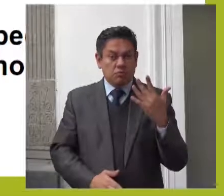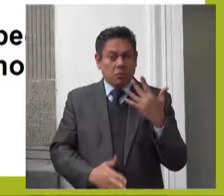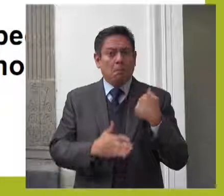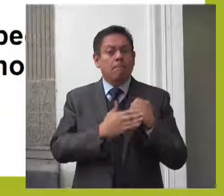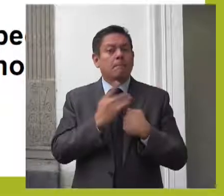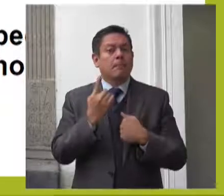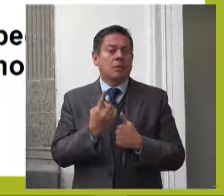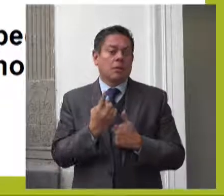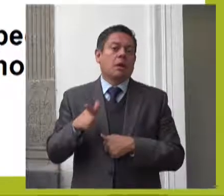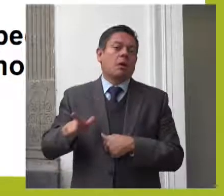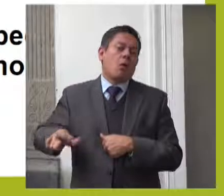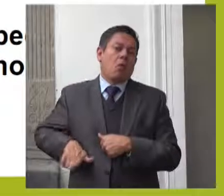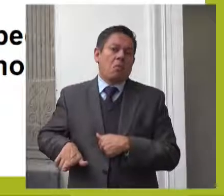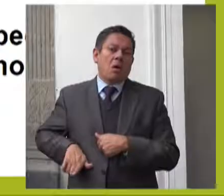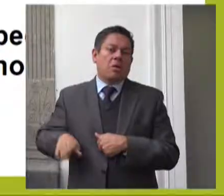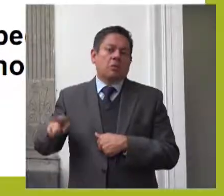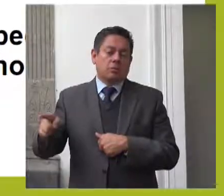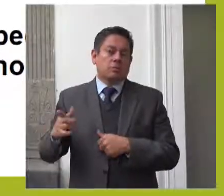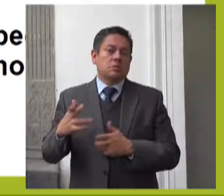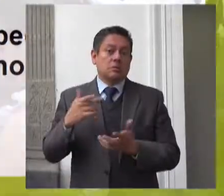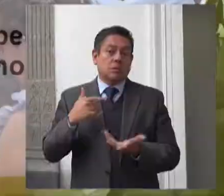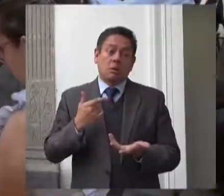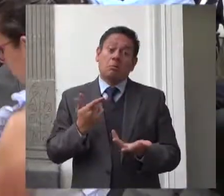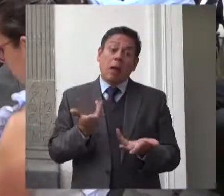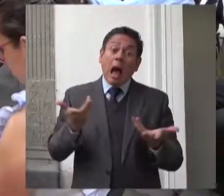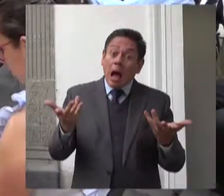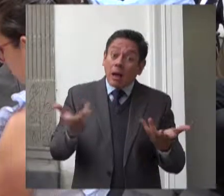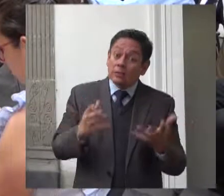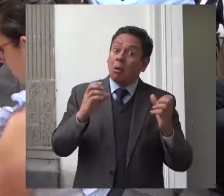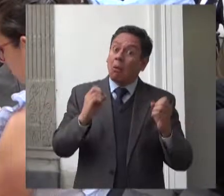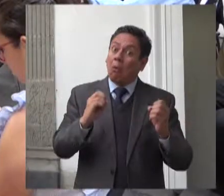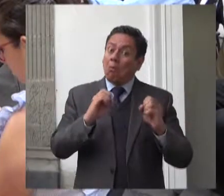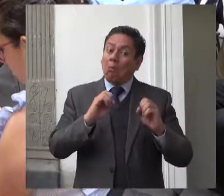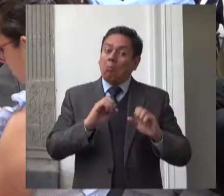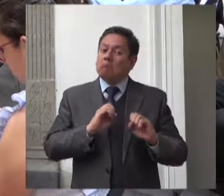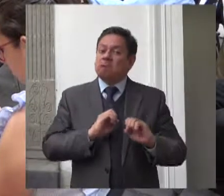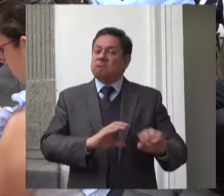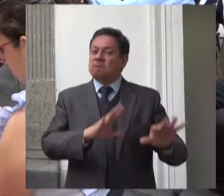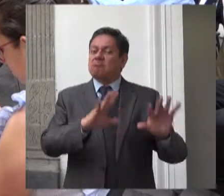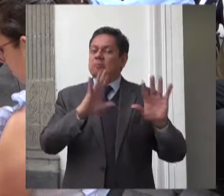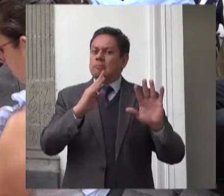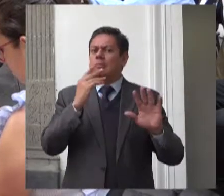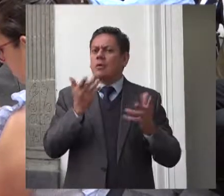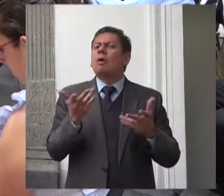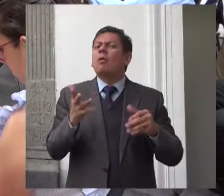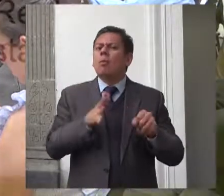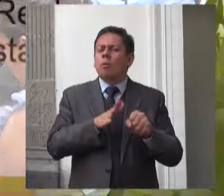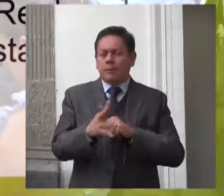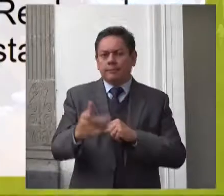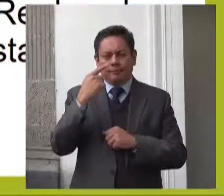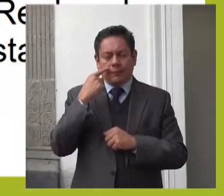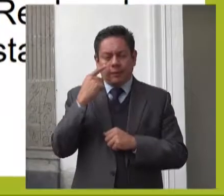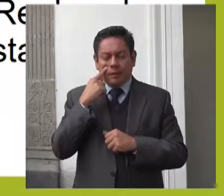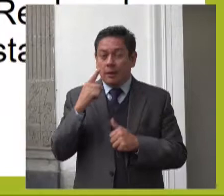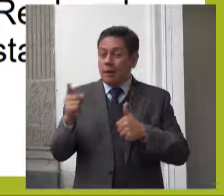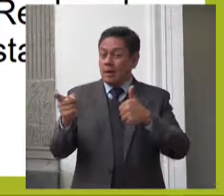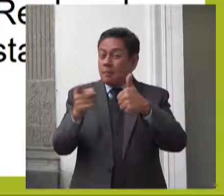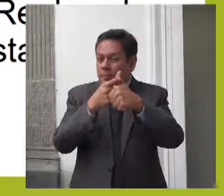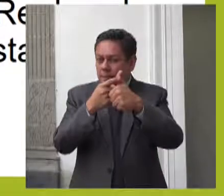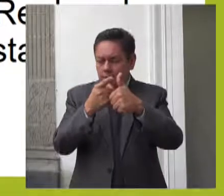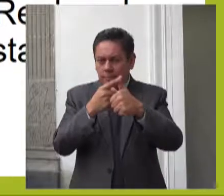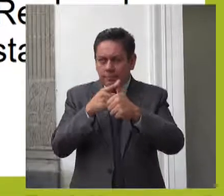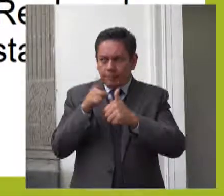u omisiones siguientes. Primero, la reducción del 50 en